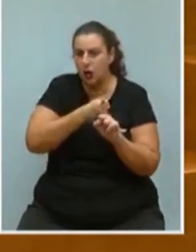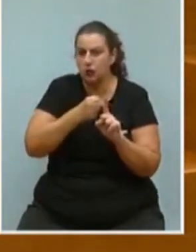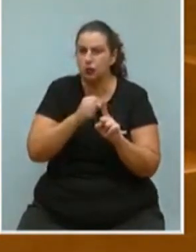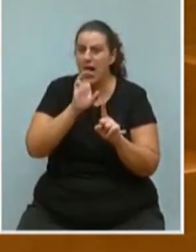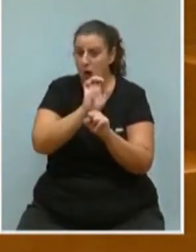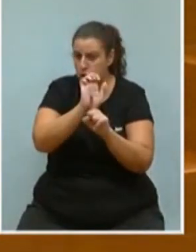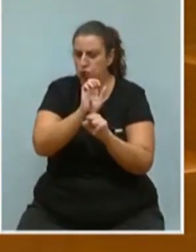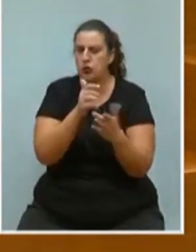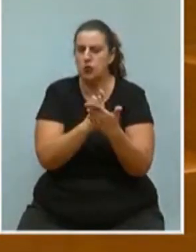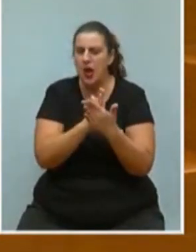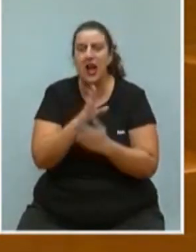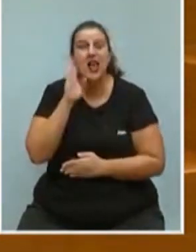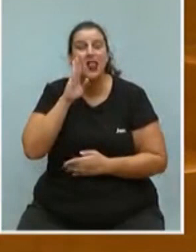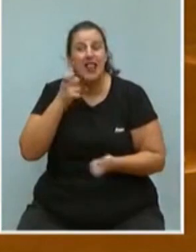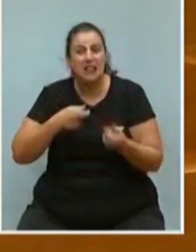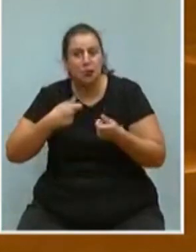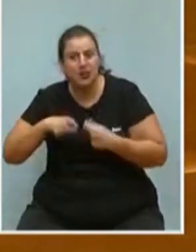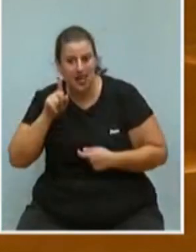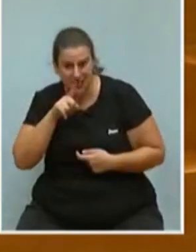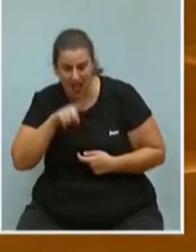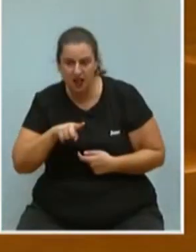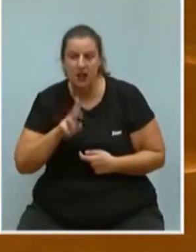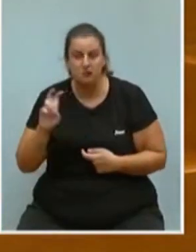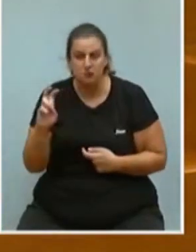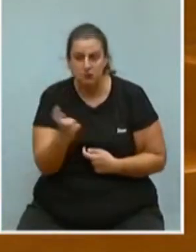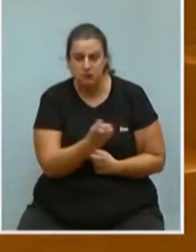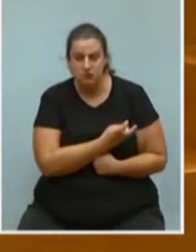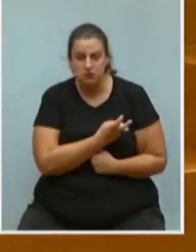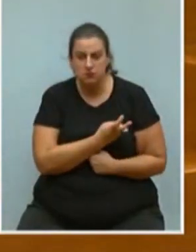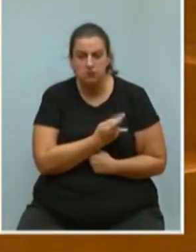delitos de trata. ¿Lo sabían ustedes o les interesa ocultar estos datos?